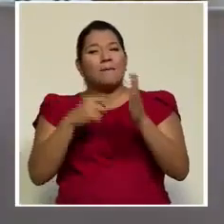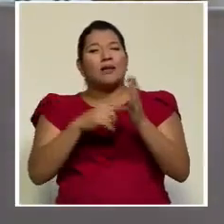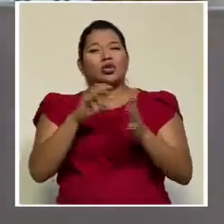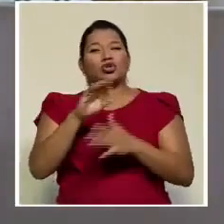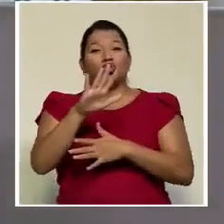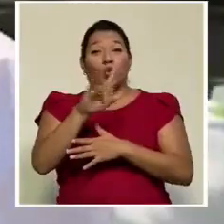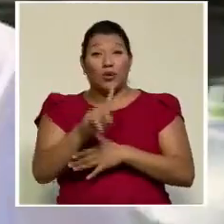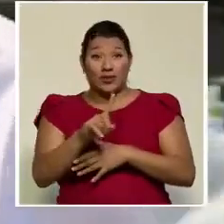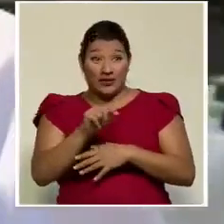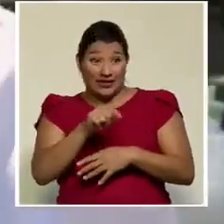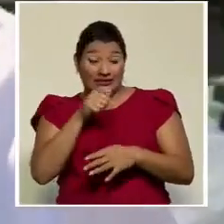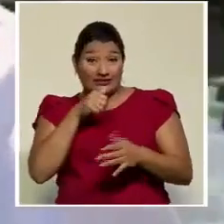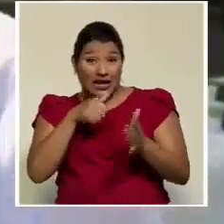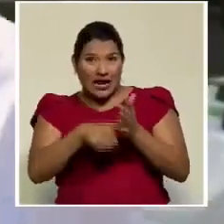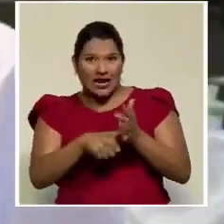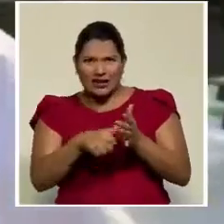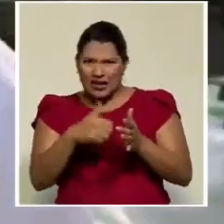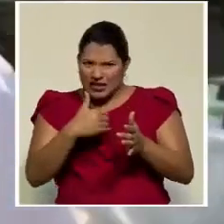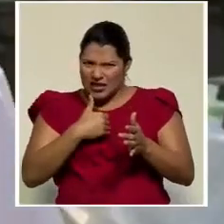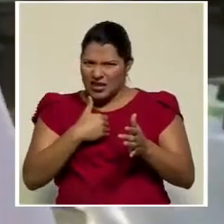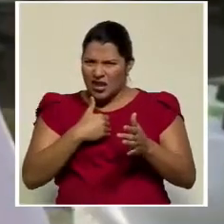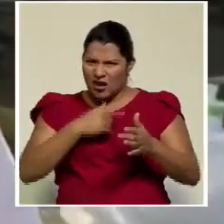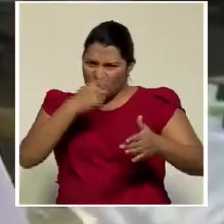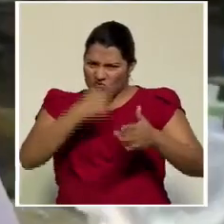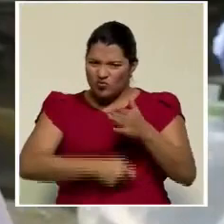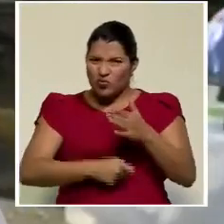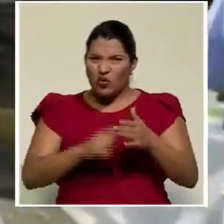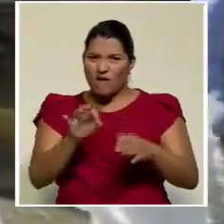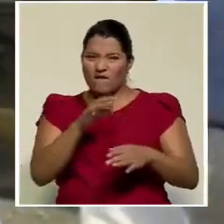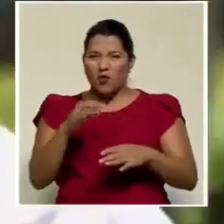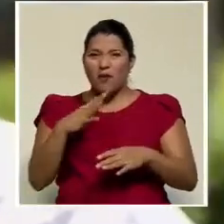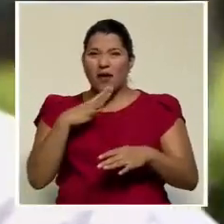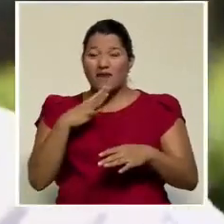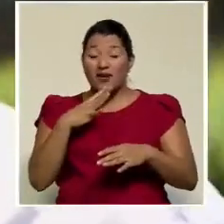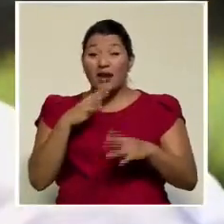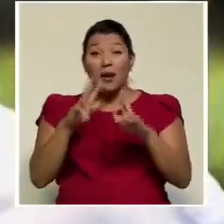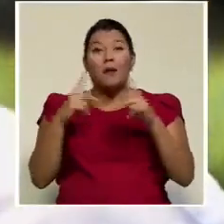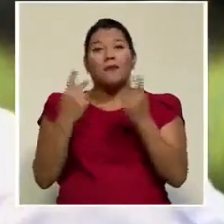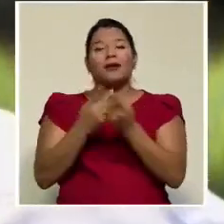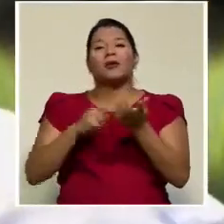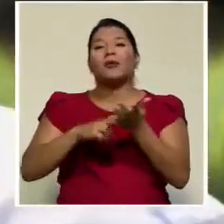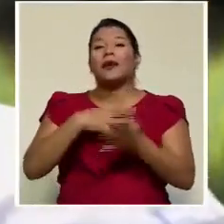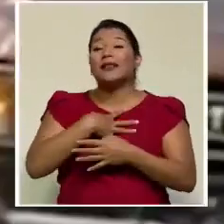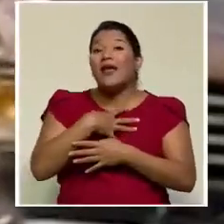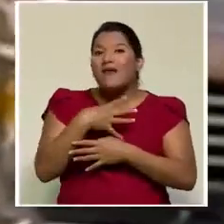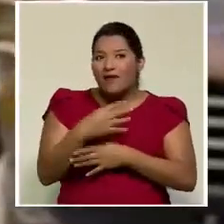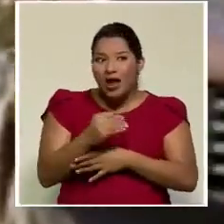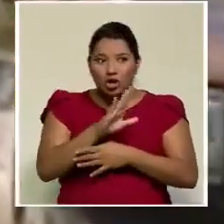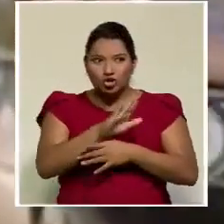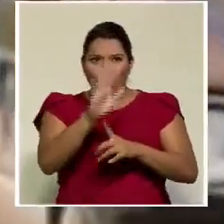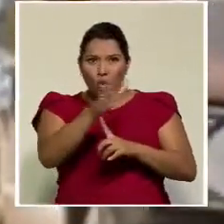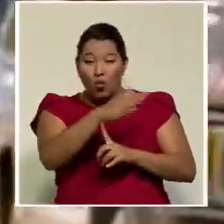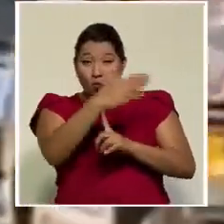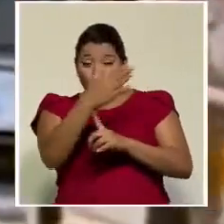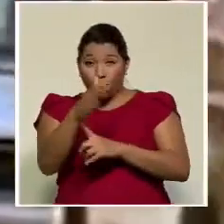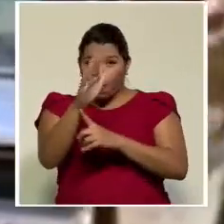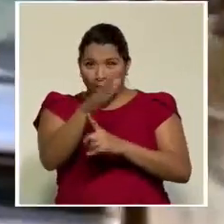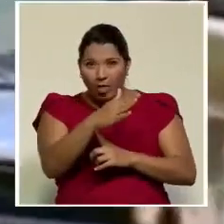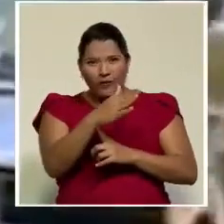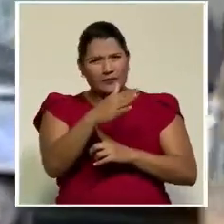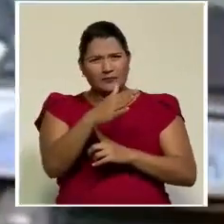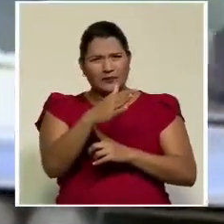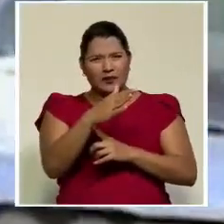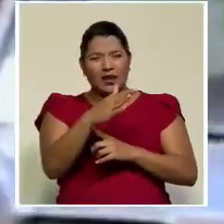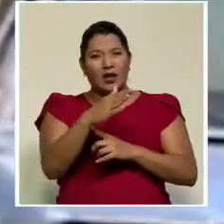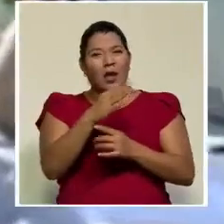Aquella carta de salida tenía un tono duro, durísimo. Liberación Nacional, cuya bandera estuvo en manos del pueblo por